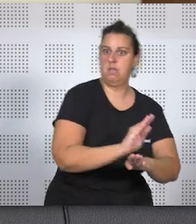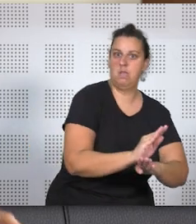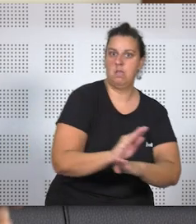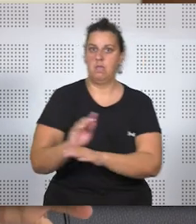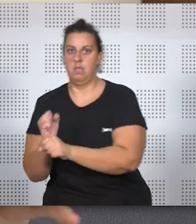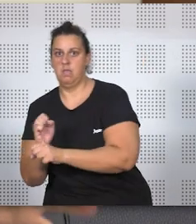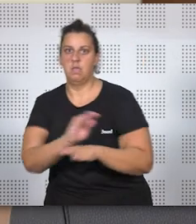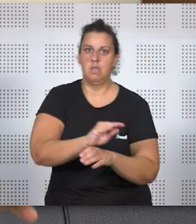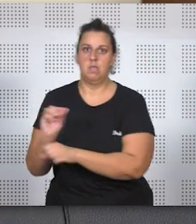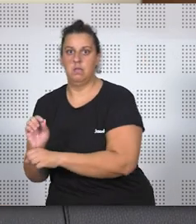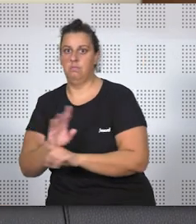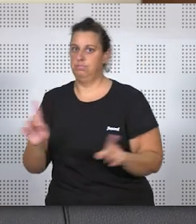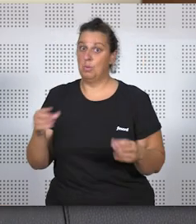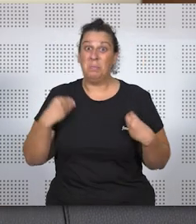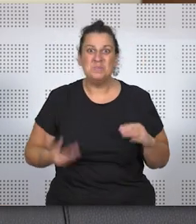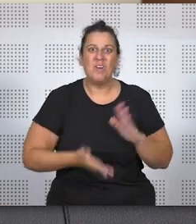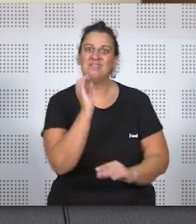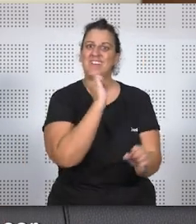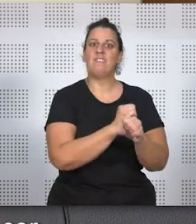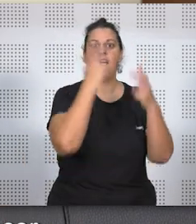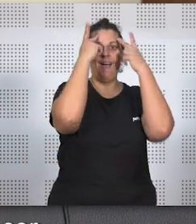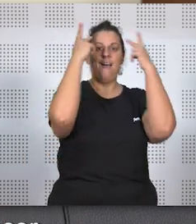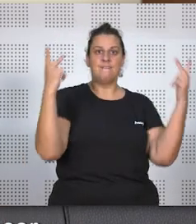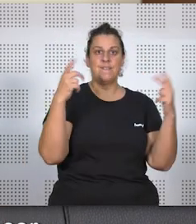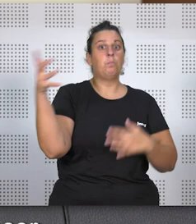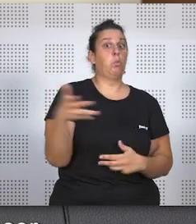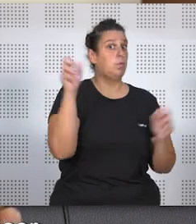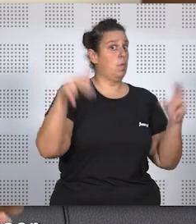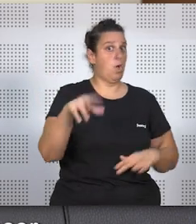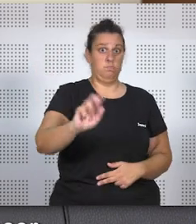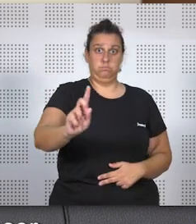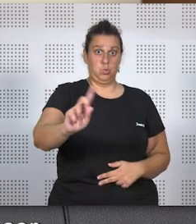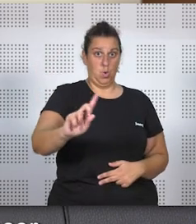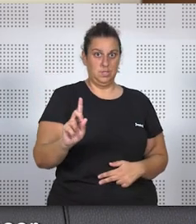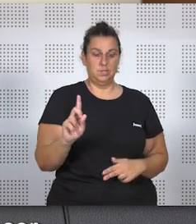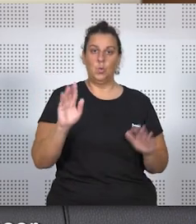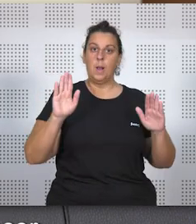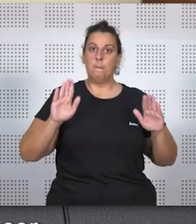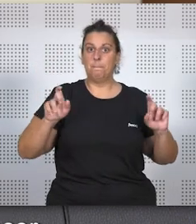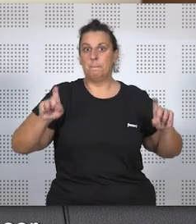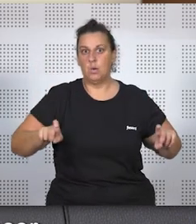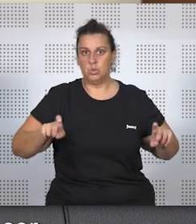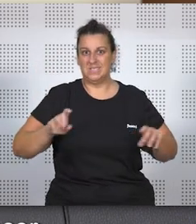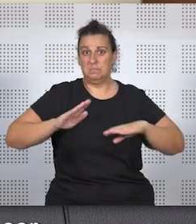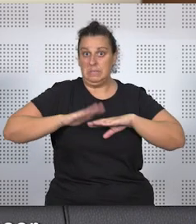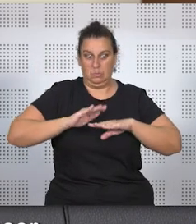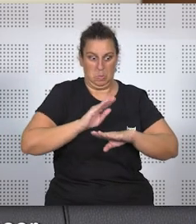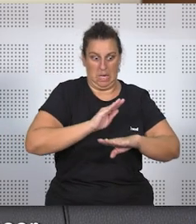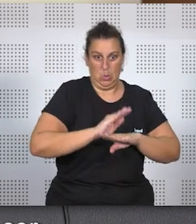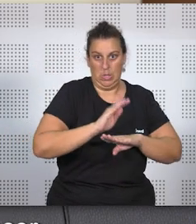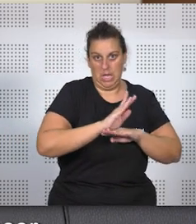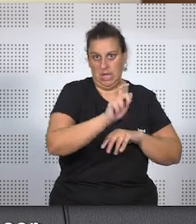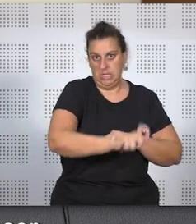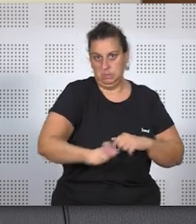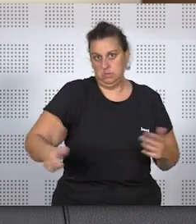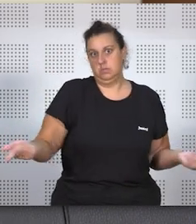es lo mismo que trabajar en nuestro centro de trabajo. Nuestra productividad no es la misma, tenemos que hacer pequeñas pausas como mínimo para cuidar de esas